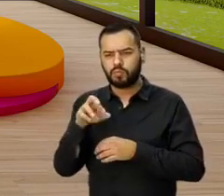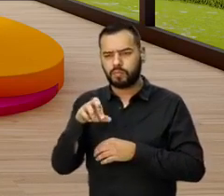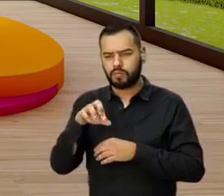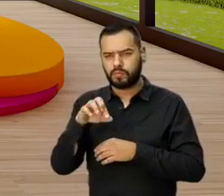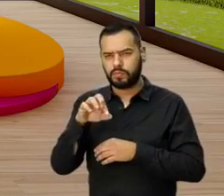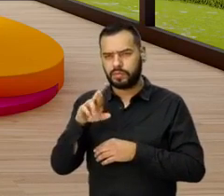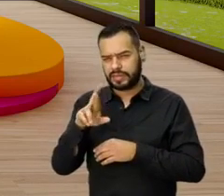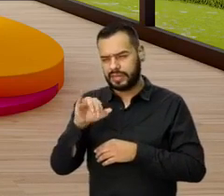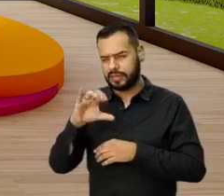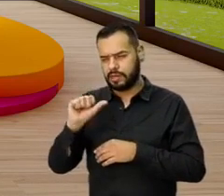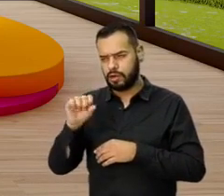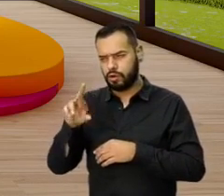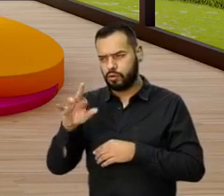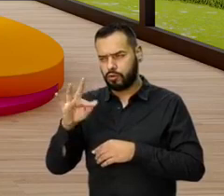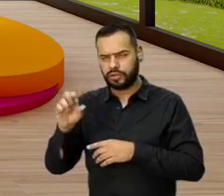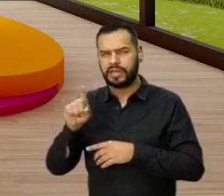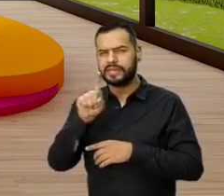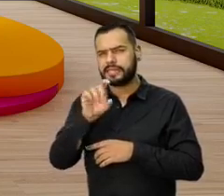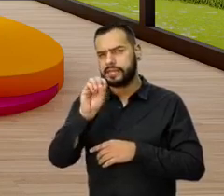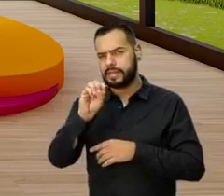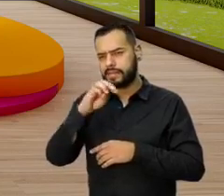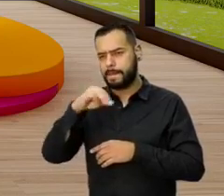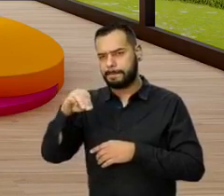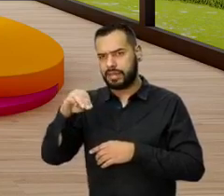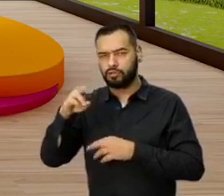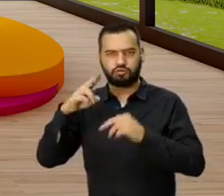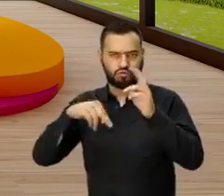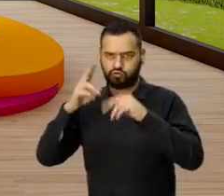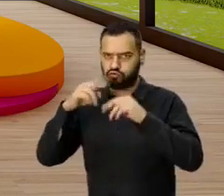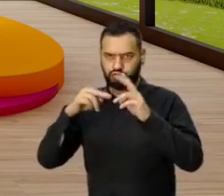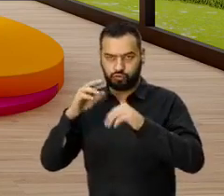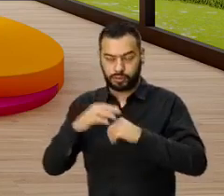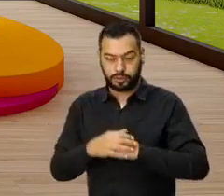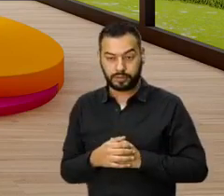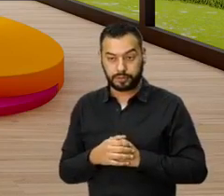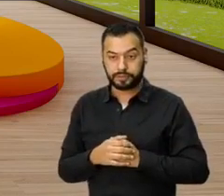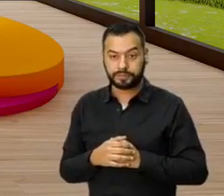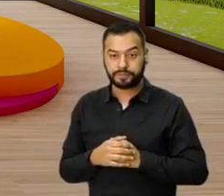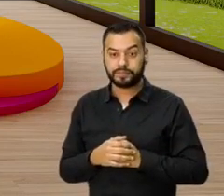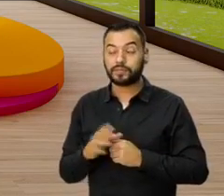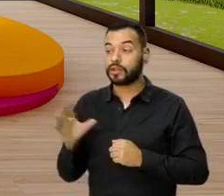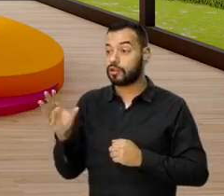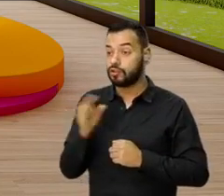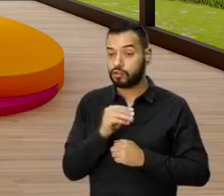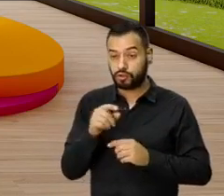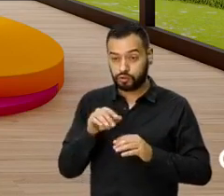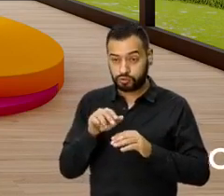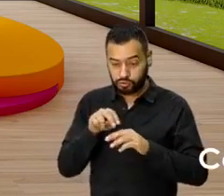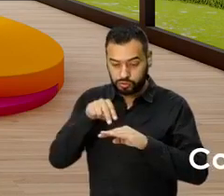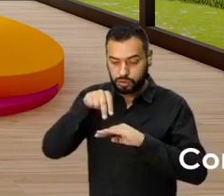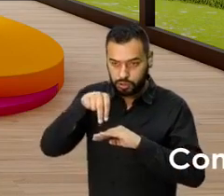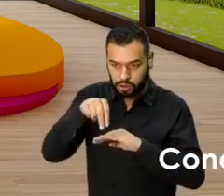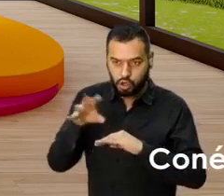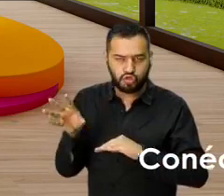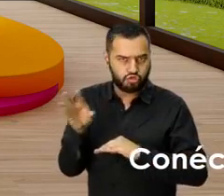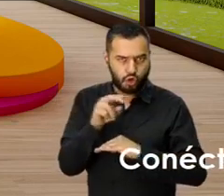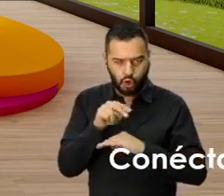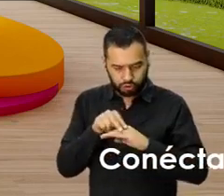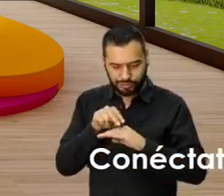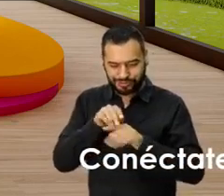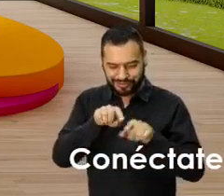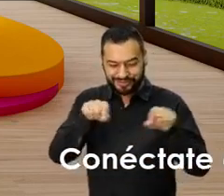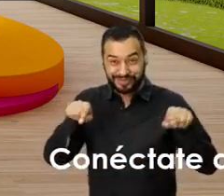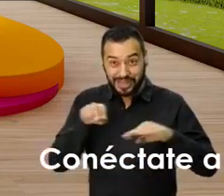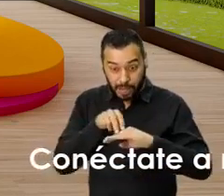60 metros cuadrados, 60 metros, construidos, construidos, y recuerden que tienen, todos tienen el balcón, correcto, todos